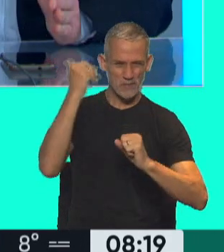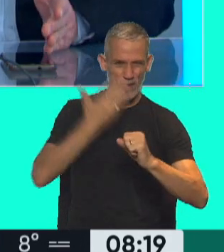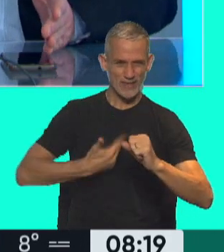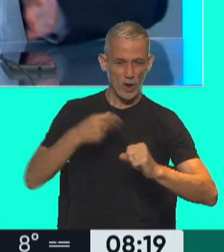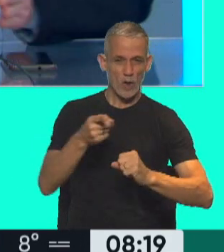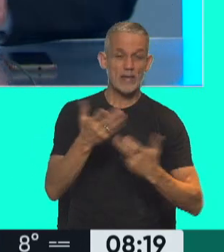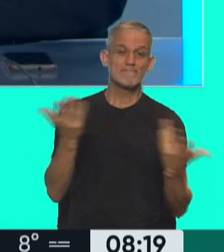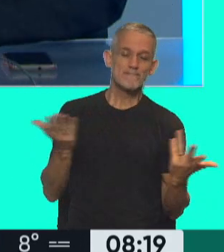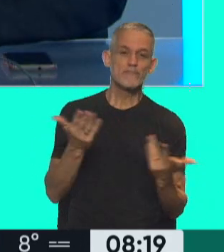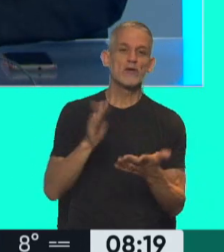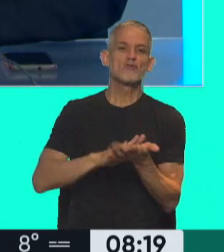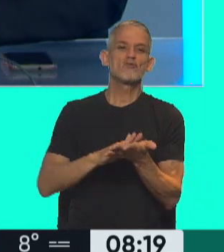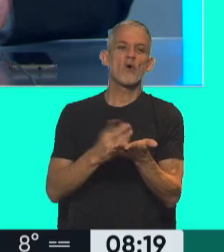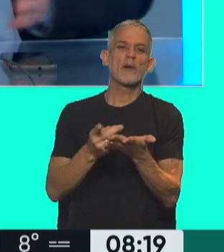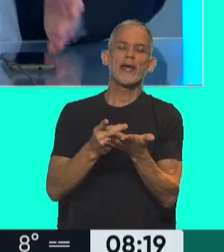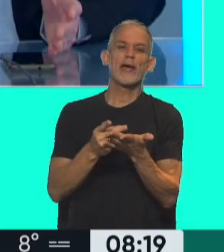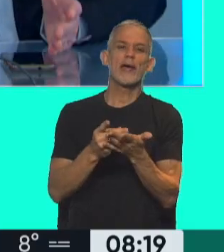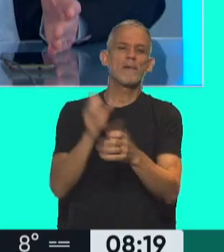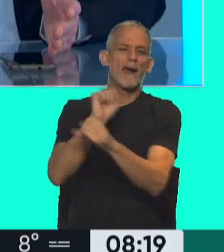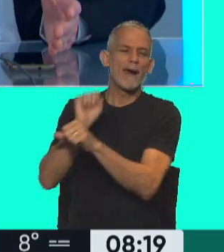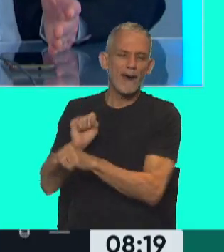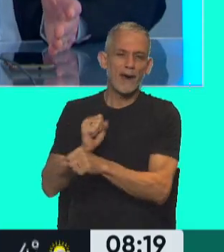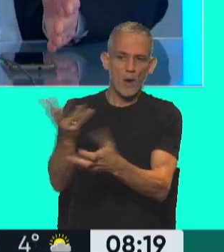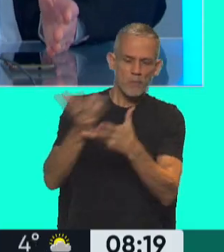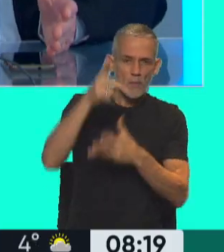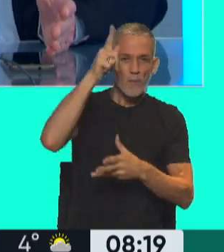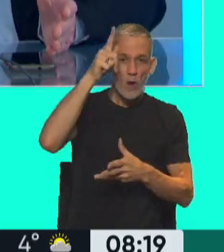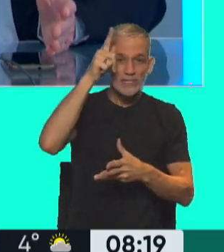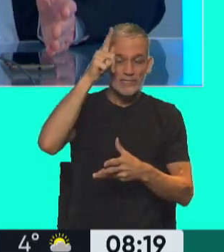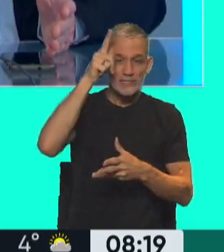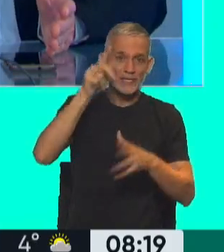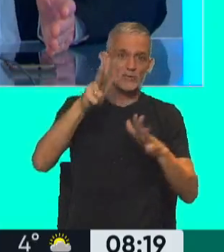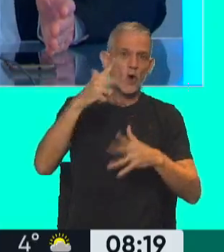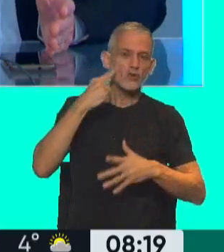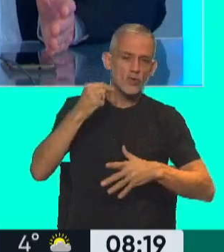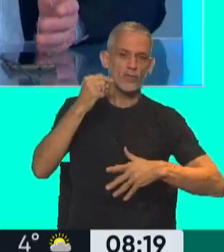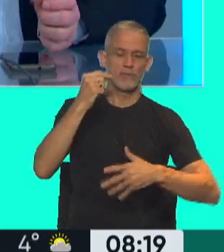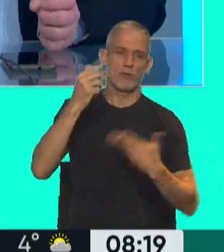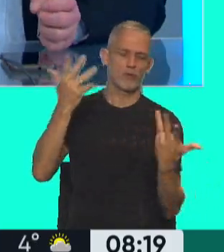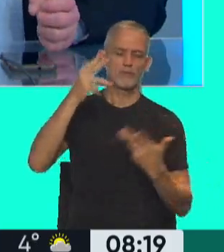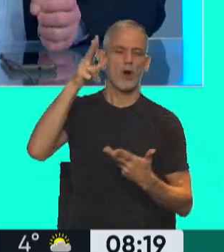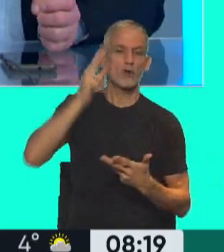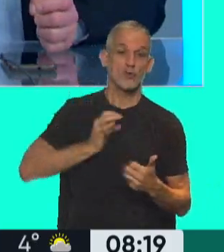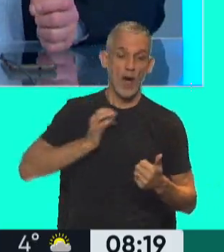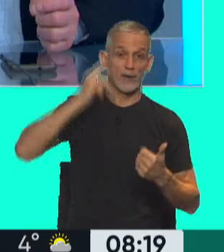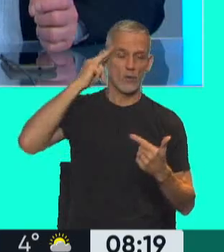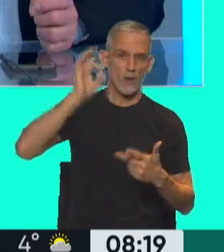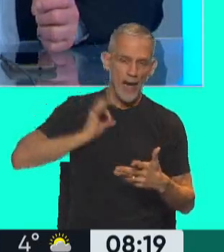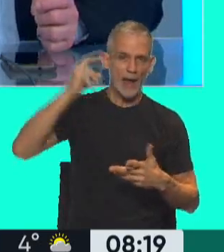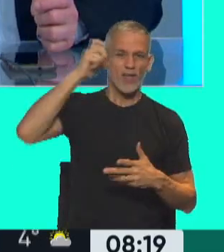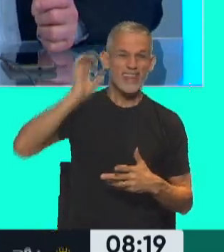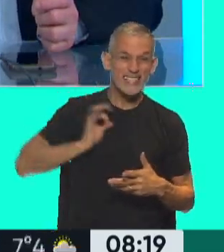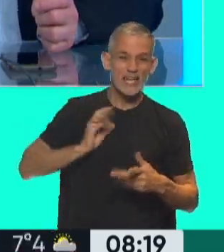más que ver con la privación ilegal de la libertad porque hubo policías que pasaron 8, 9, 10 años presos por aquel pago